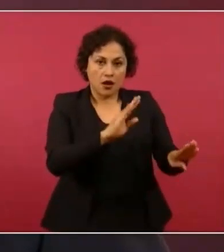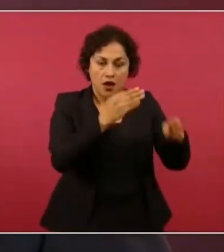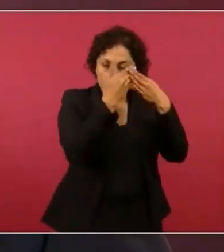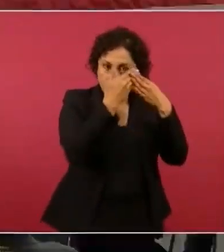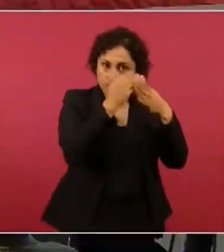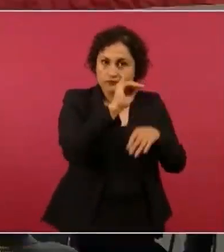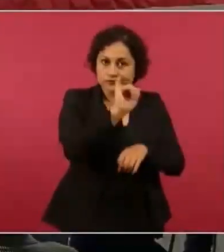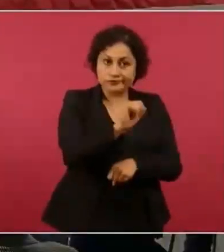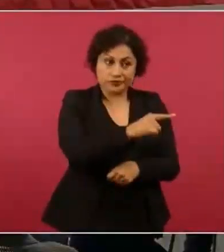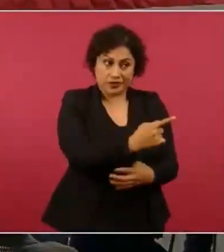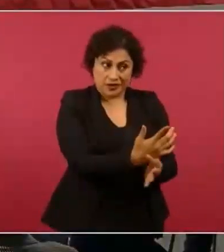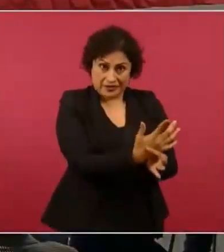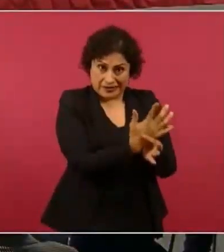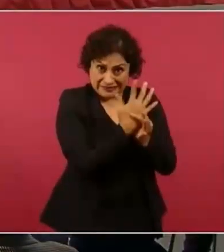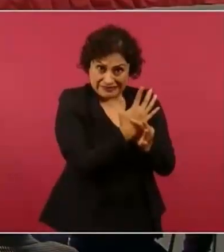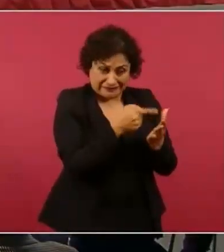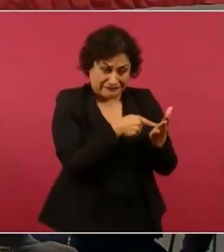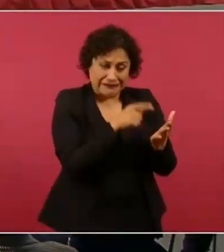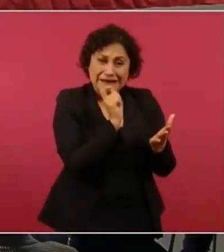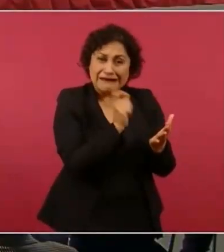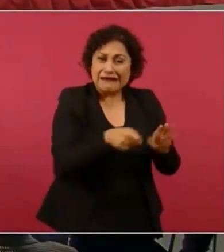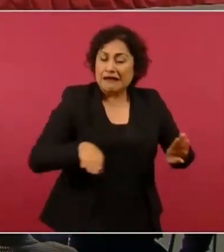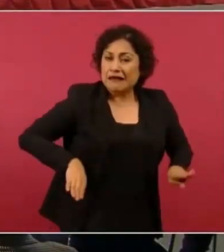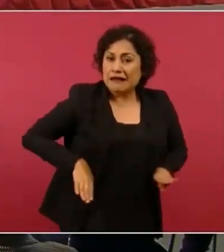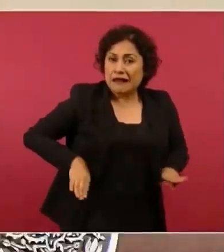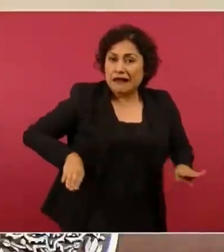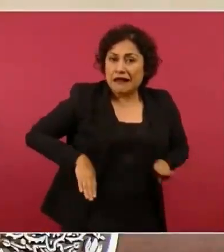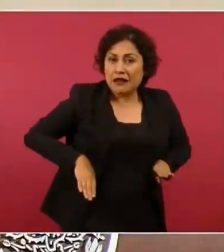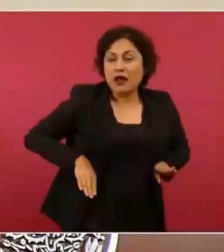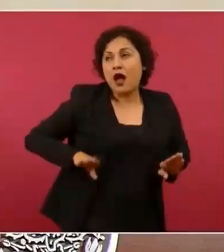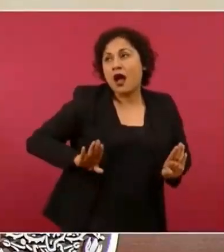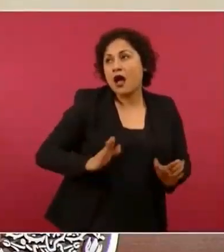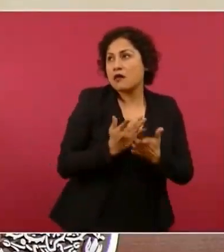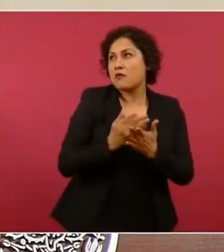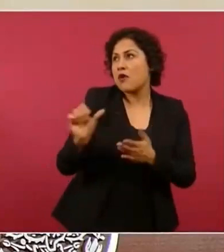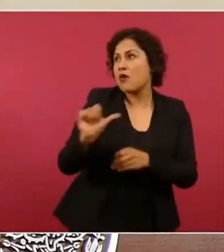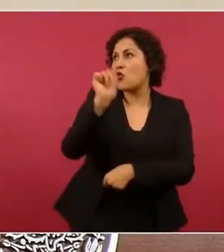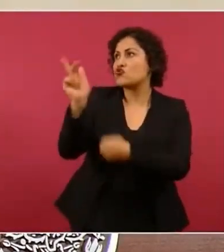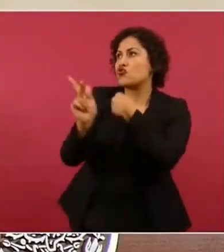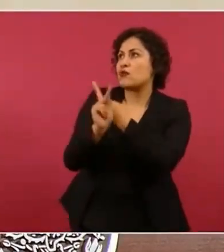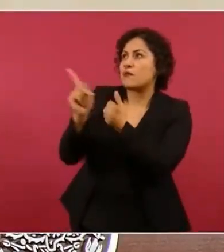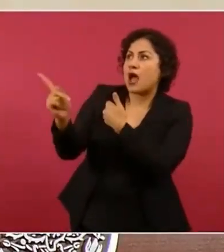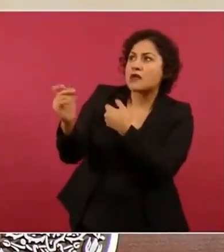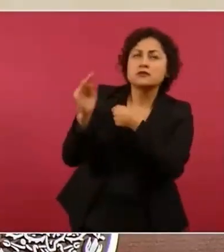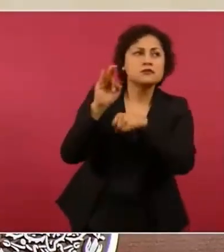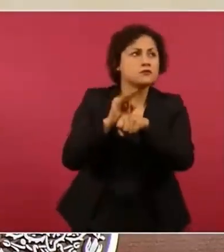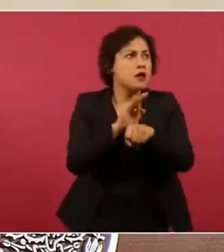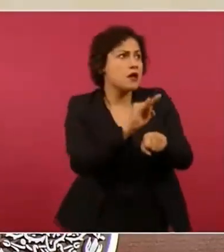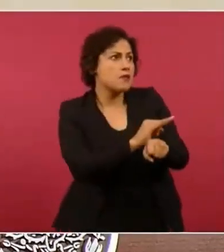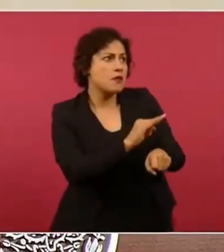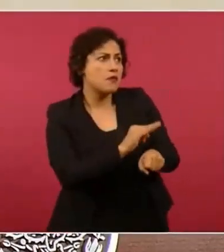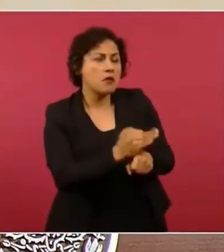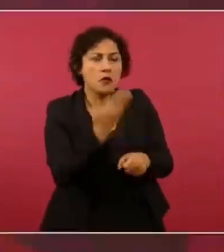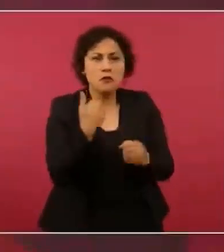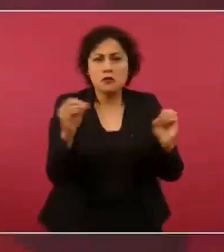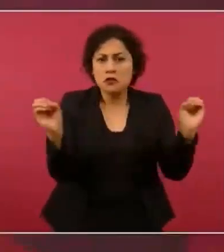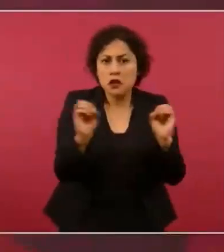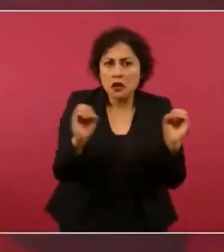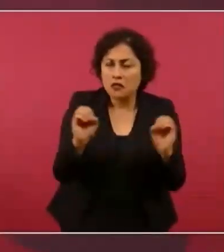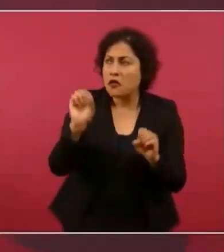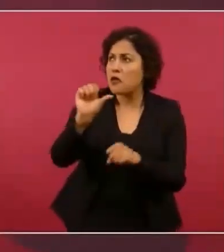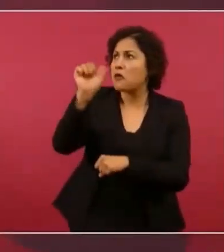Es un criterio que sirve para convalidar